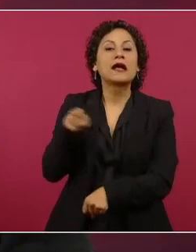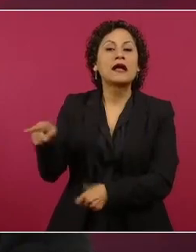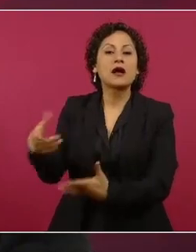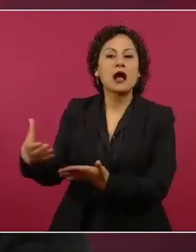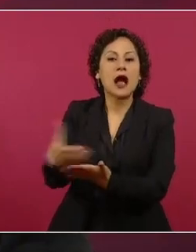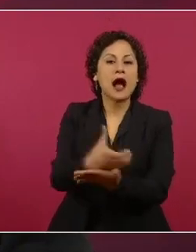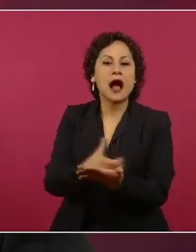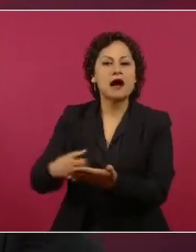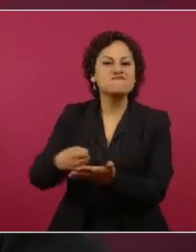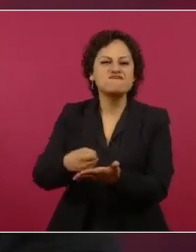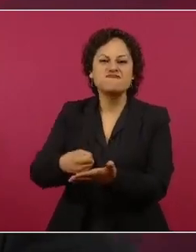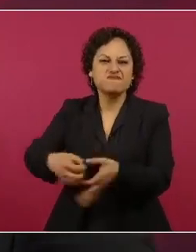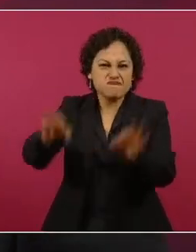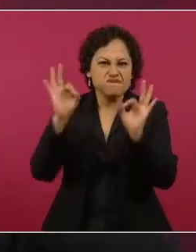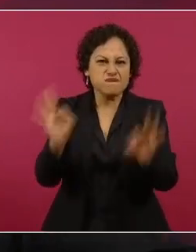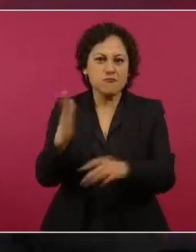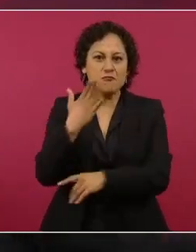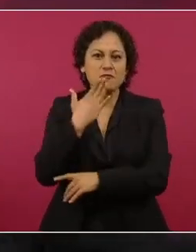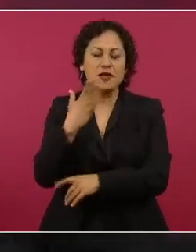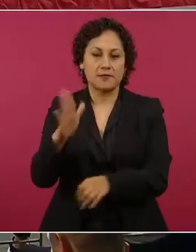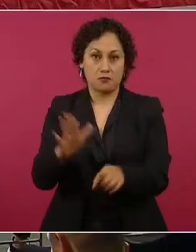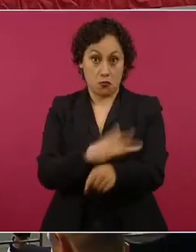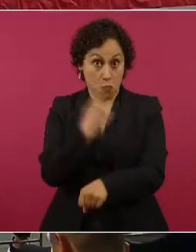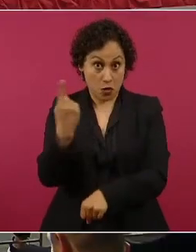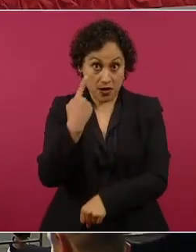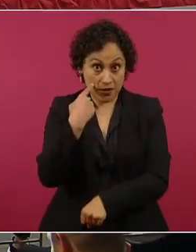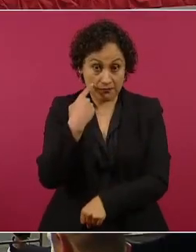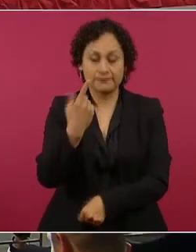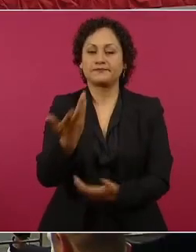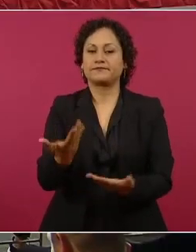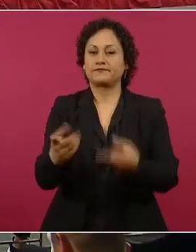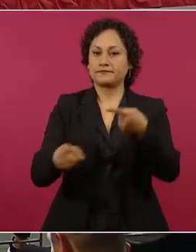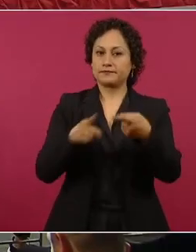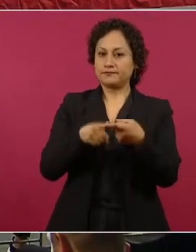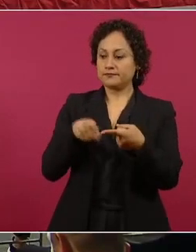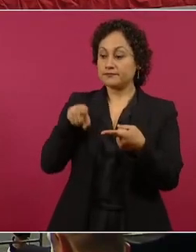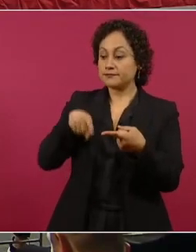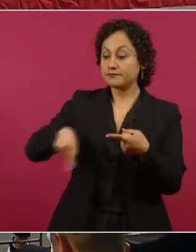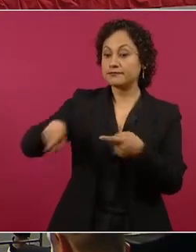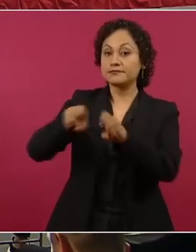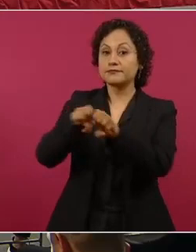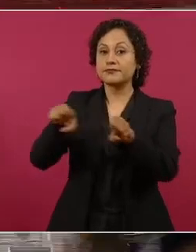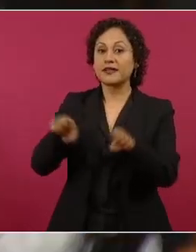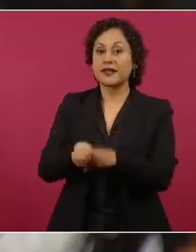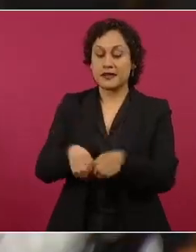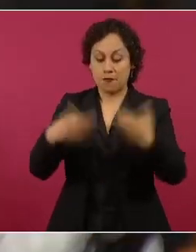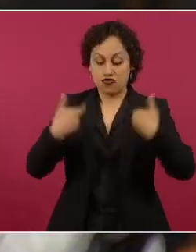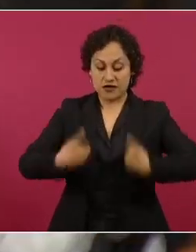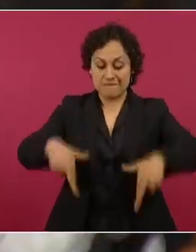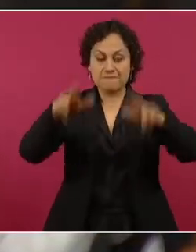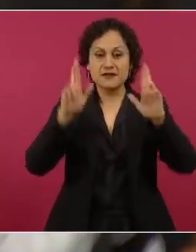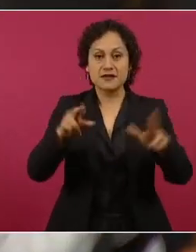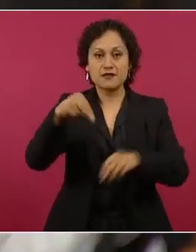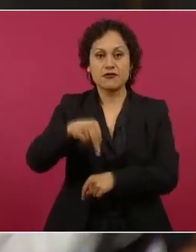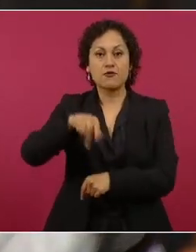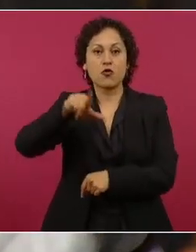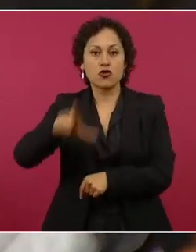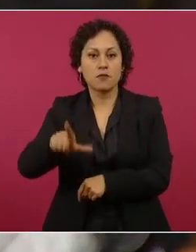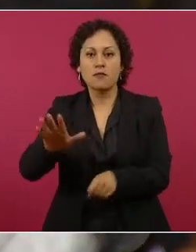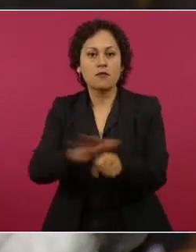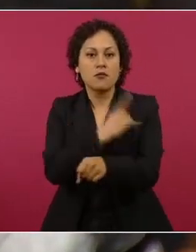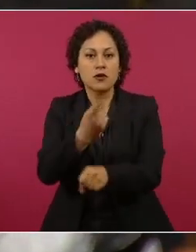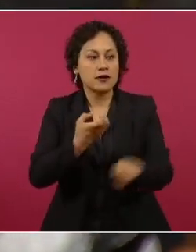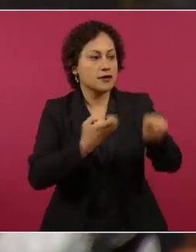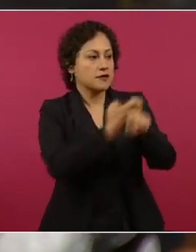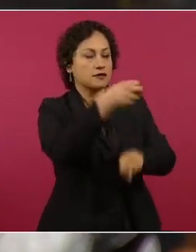porque representan a todo Nuevo León, presidente, son los mejores de 41 centros comunitarios.